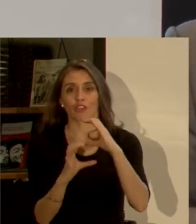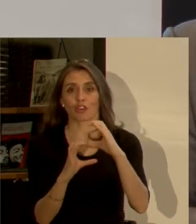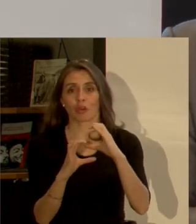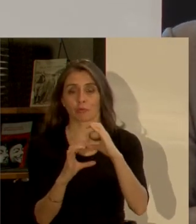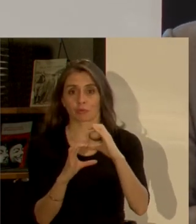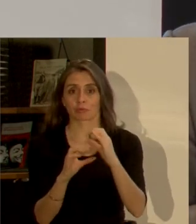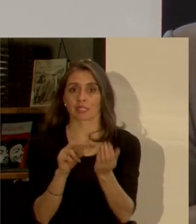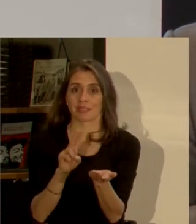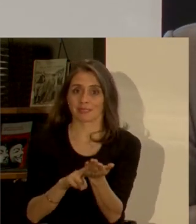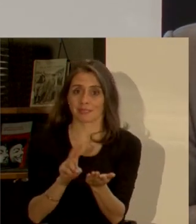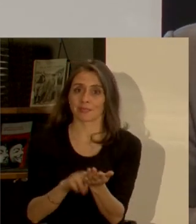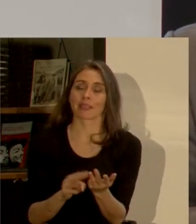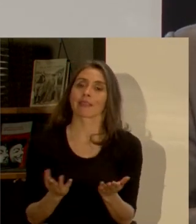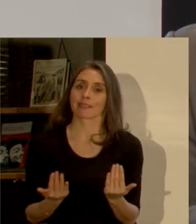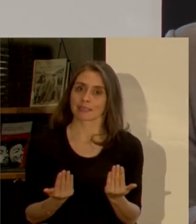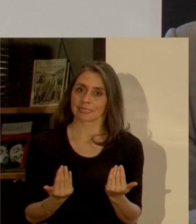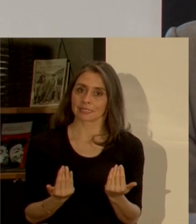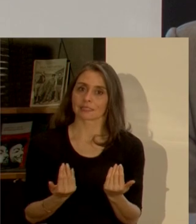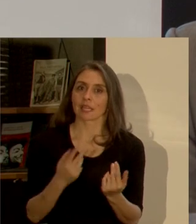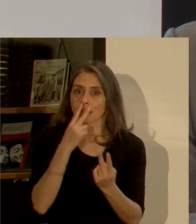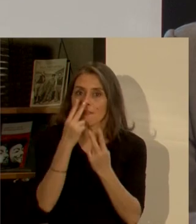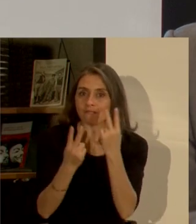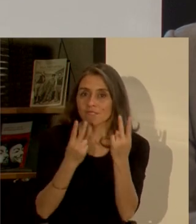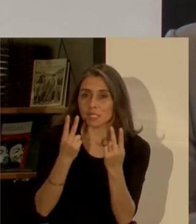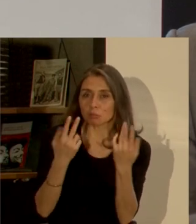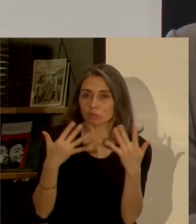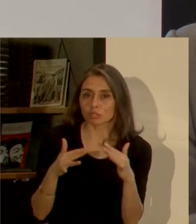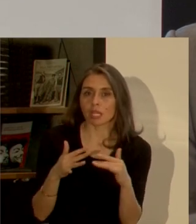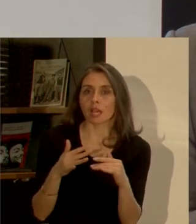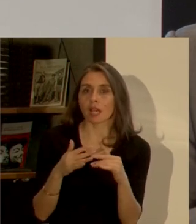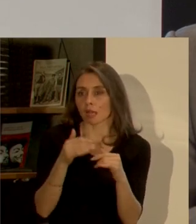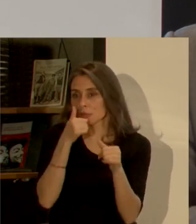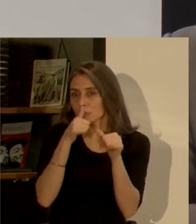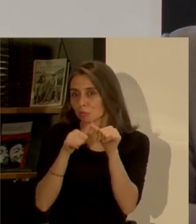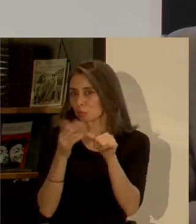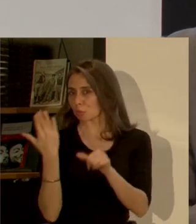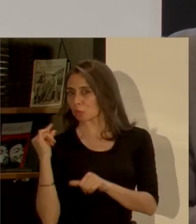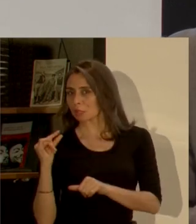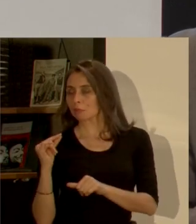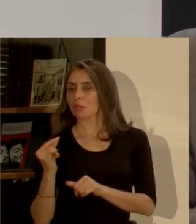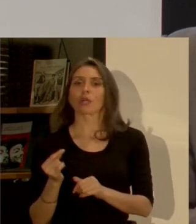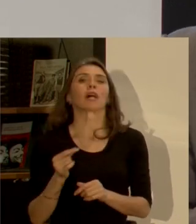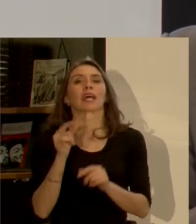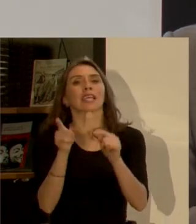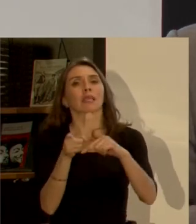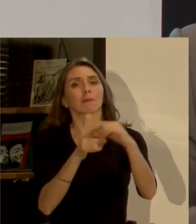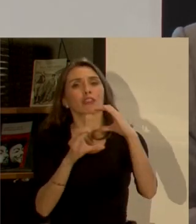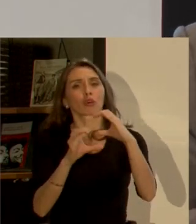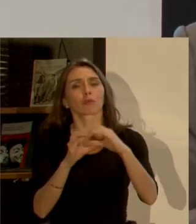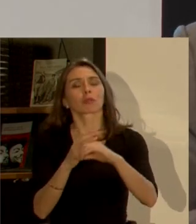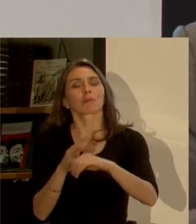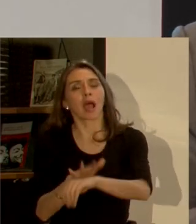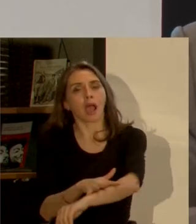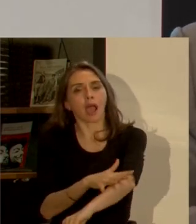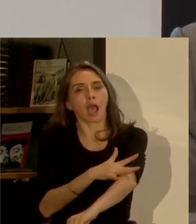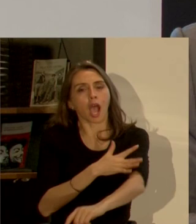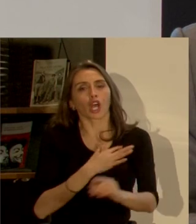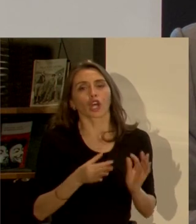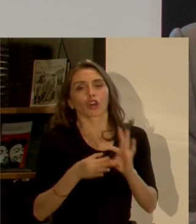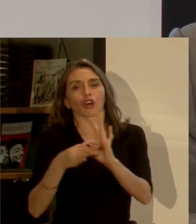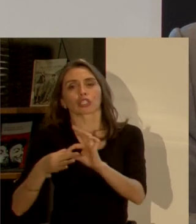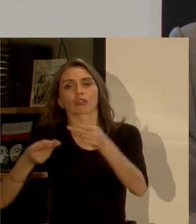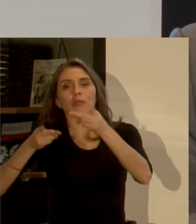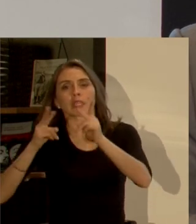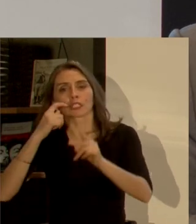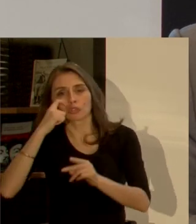realmente necesitan y lo hemos visto en el último tiempo más sensibilidad en materia de derechos humanos y en estándares de